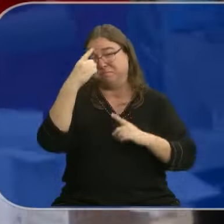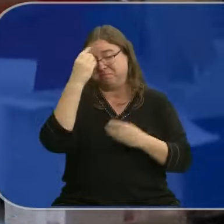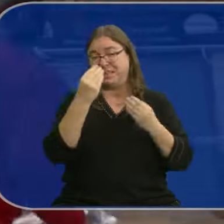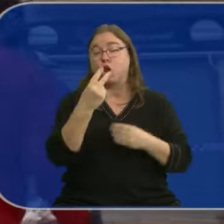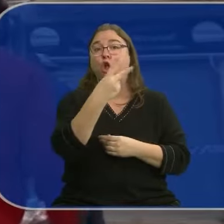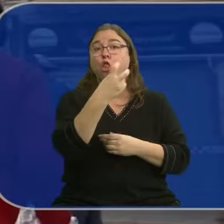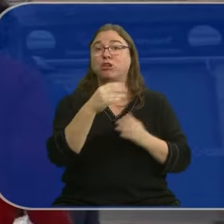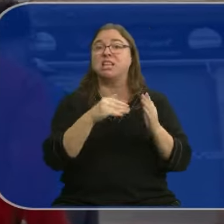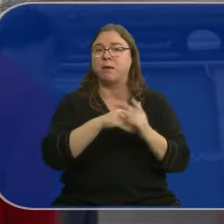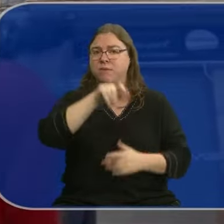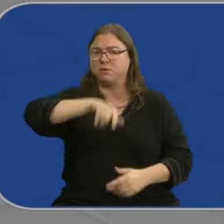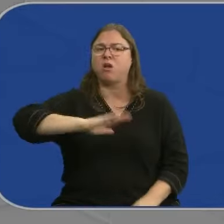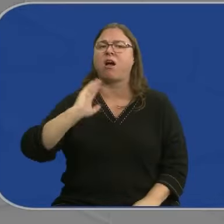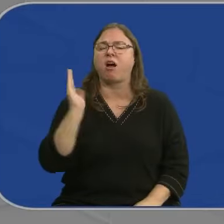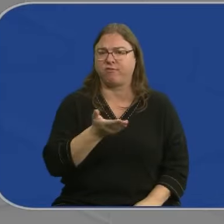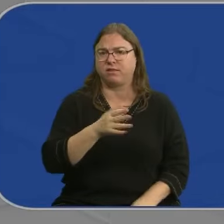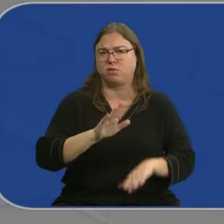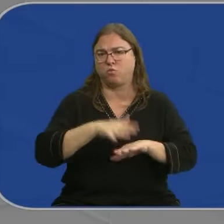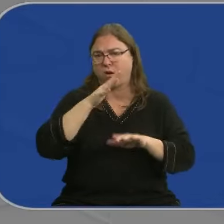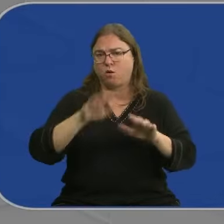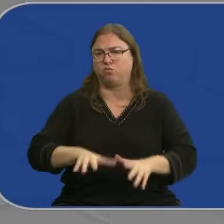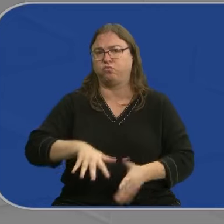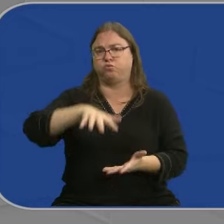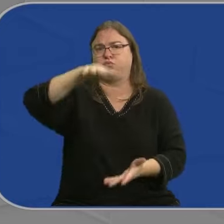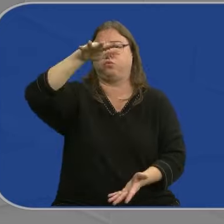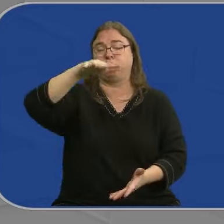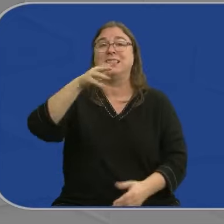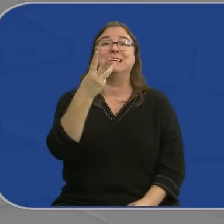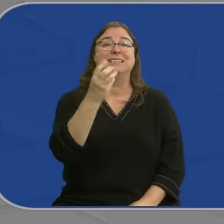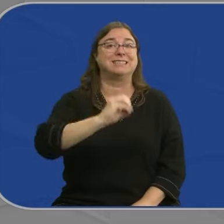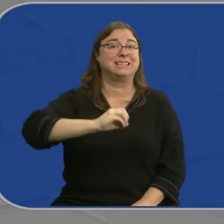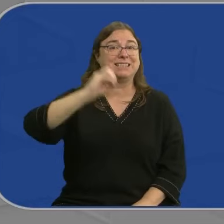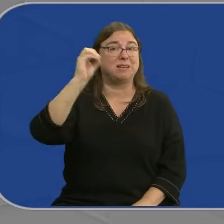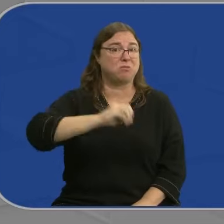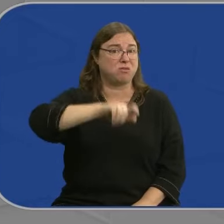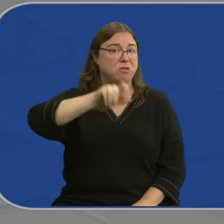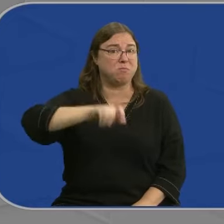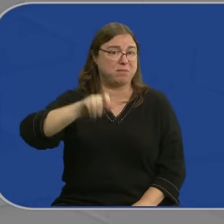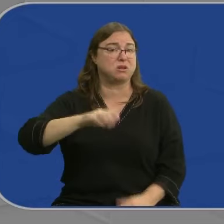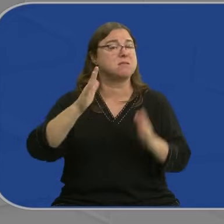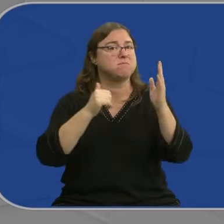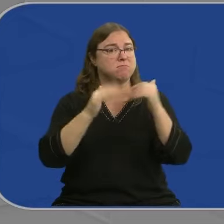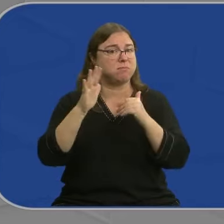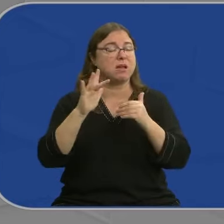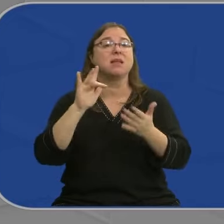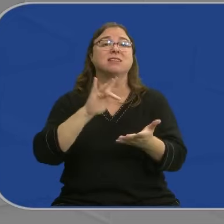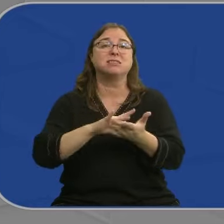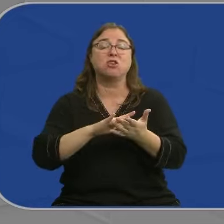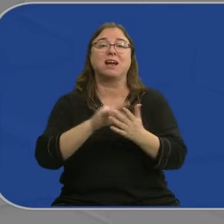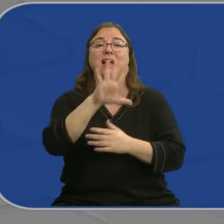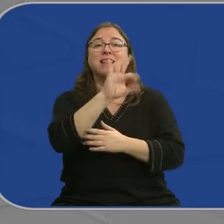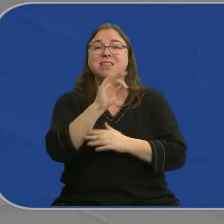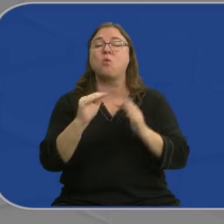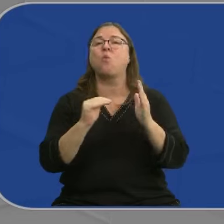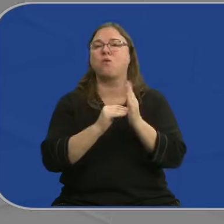200.000 personas afectadas por las inundaciones, más de un 30% de la población de la provincia. La Dana ha arrasado 50.000